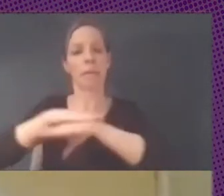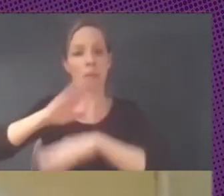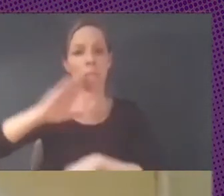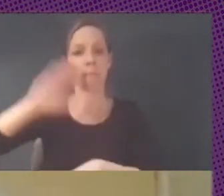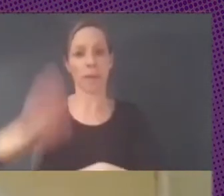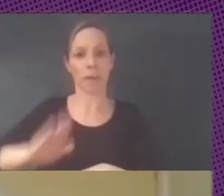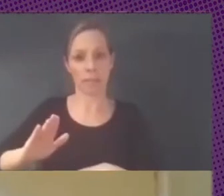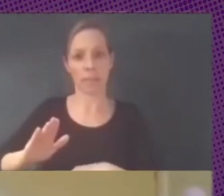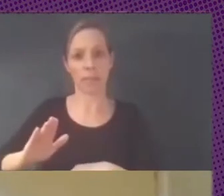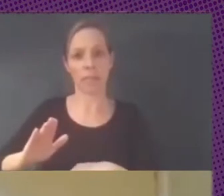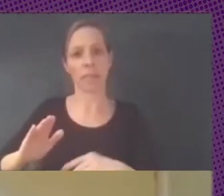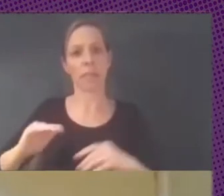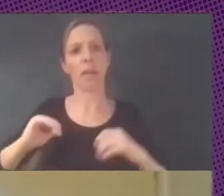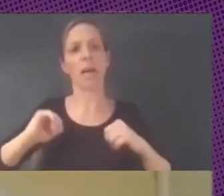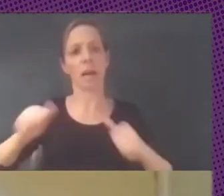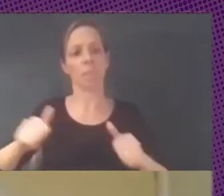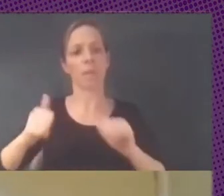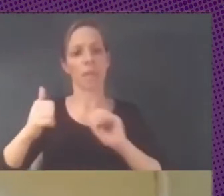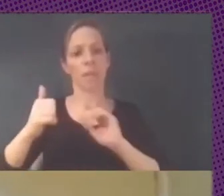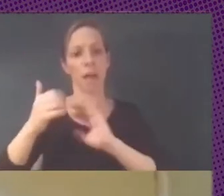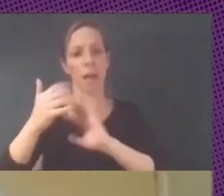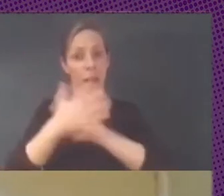a hablar de software libre las empresas